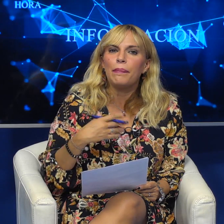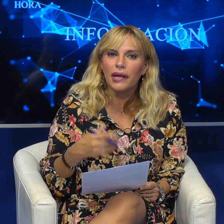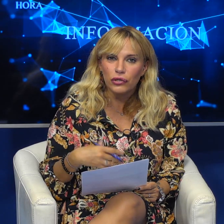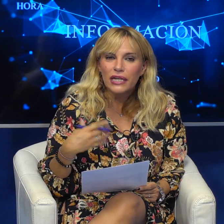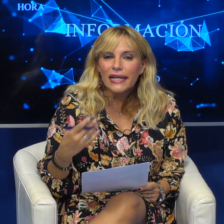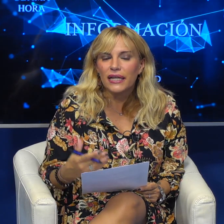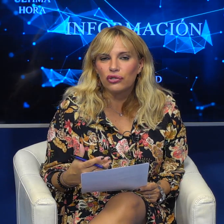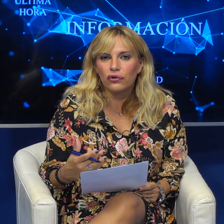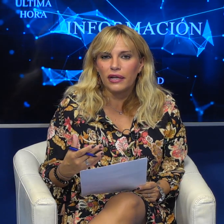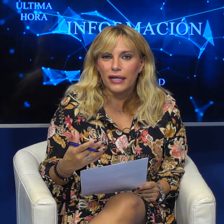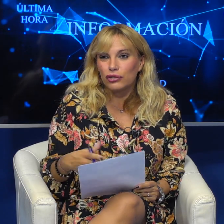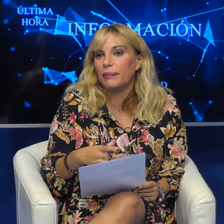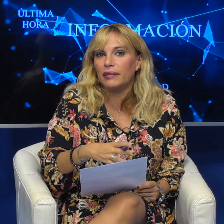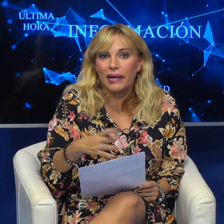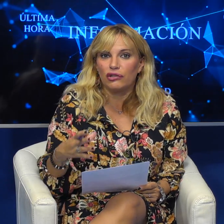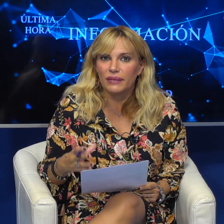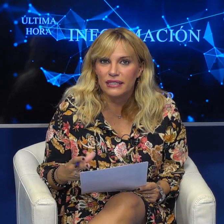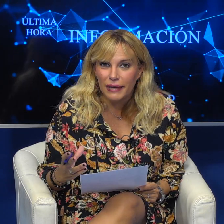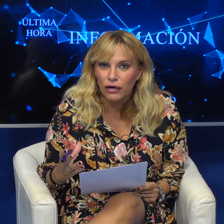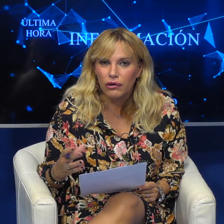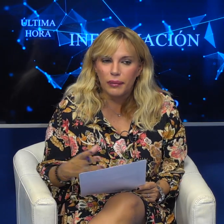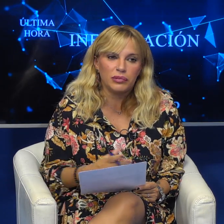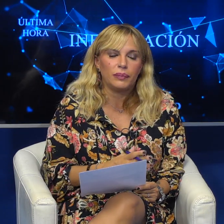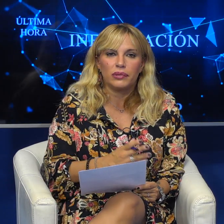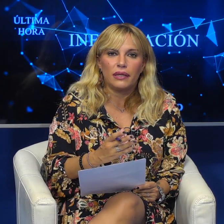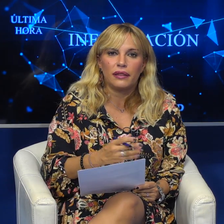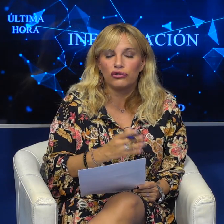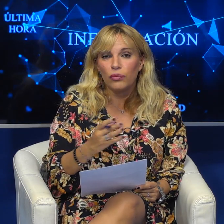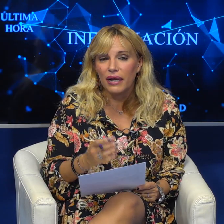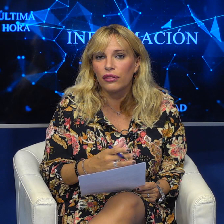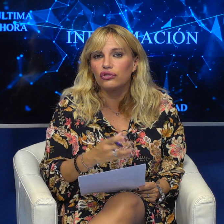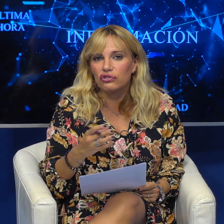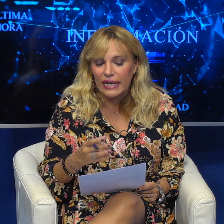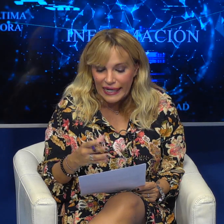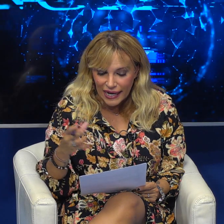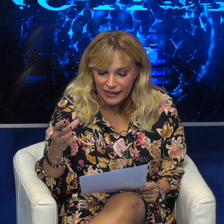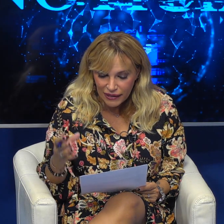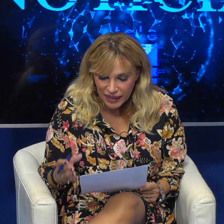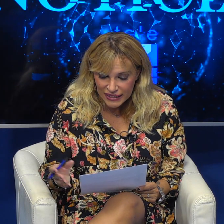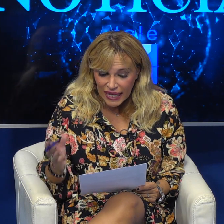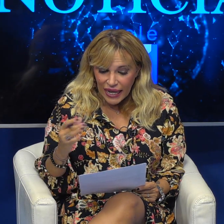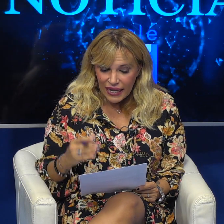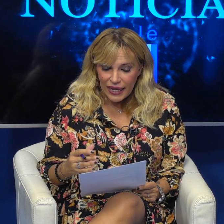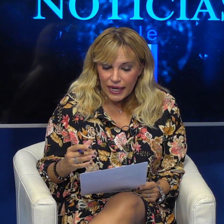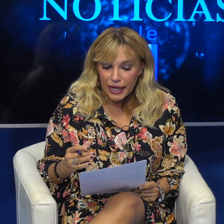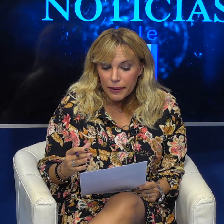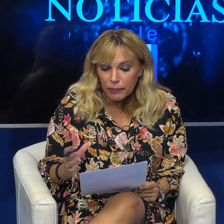empleos que son solamente para los meses de verano, pues en ciertos comercios, hostelería y demás.